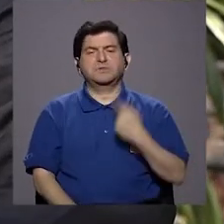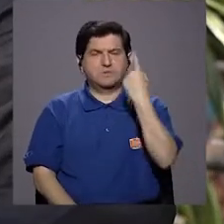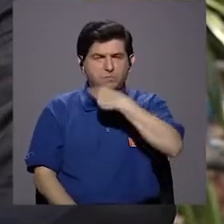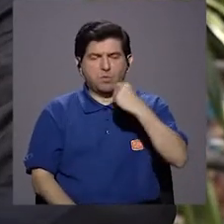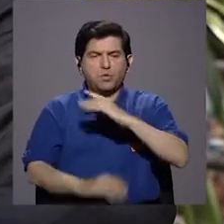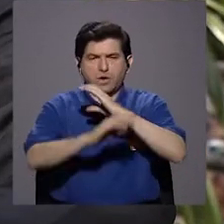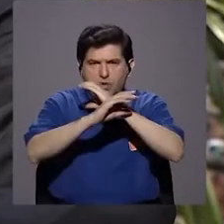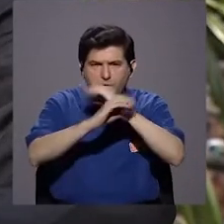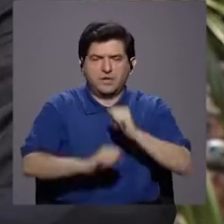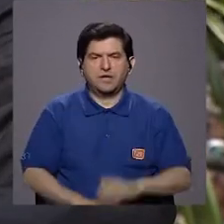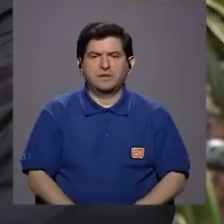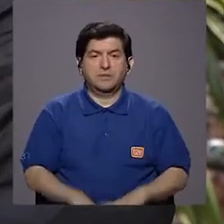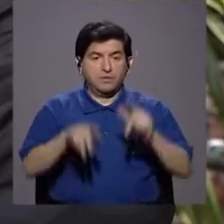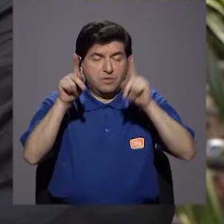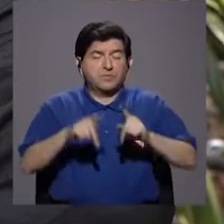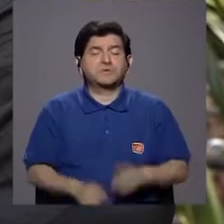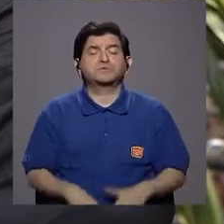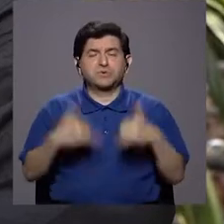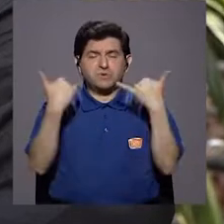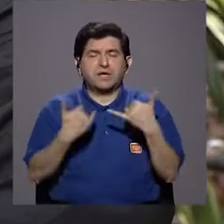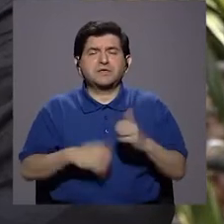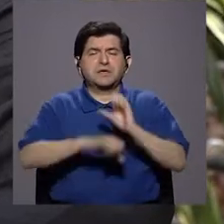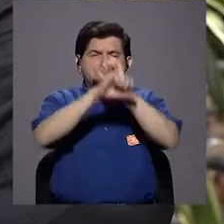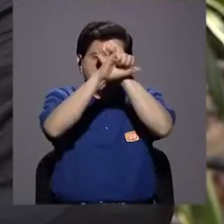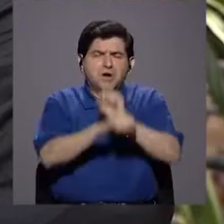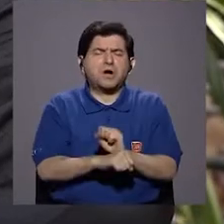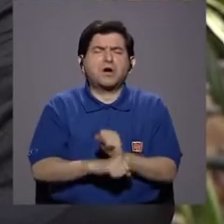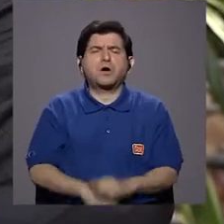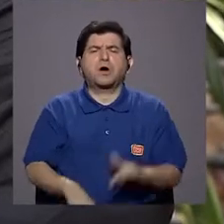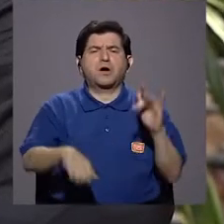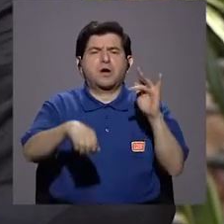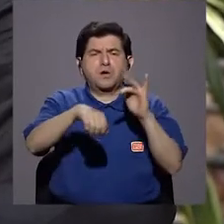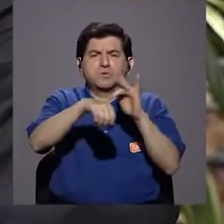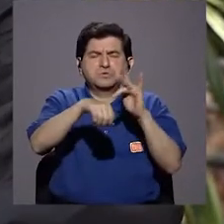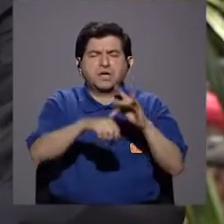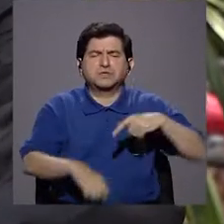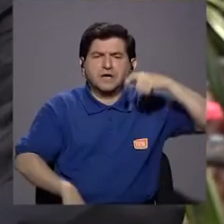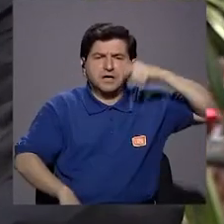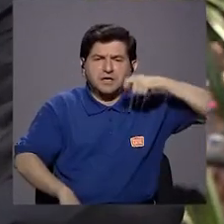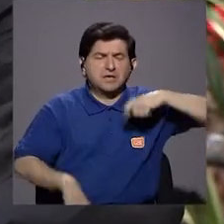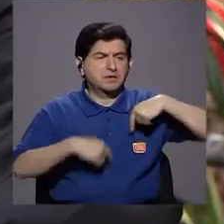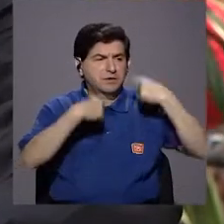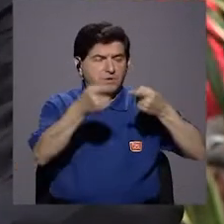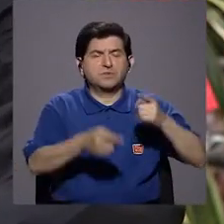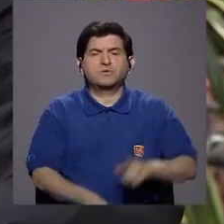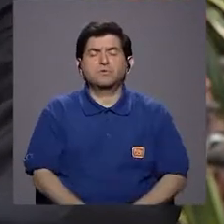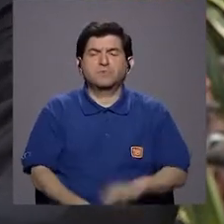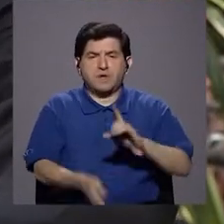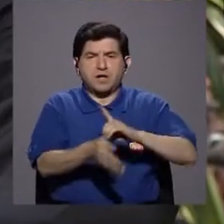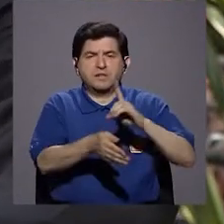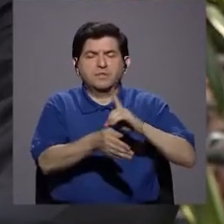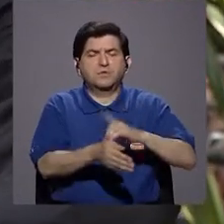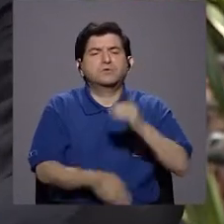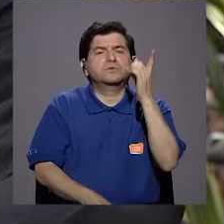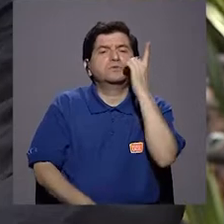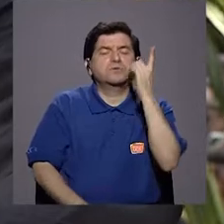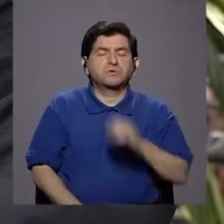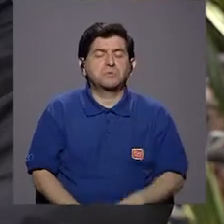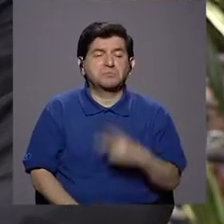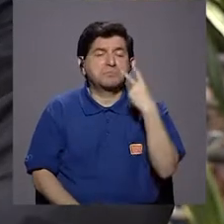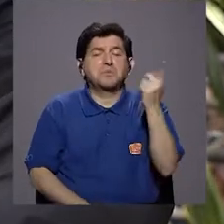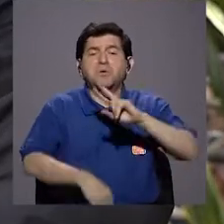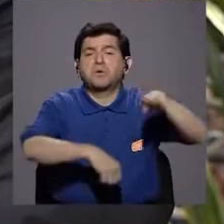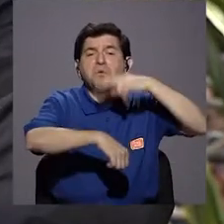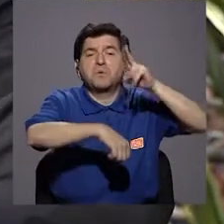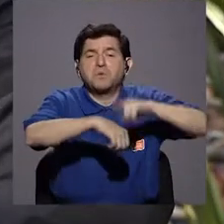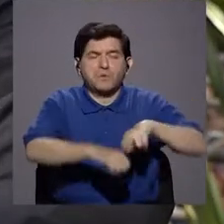¿verdad? O un paciente que se acostumbra desde pequeño a estar en contacto con el cepillo, a ir al dentista, es un paciente que va a ver eso como normal